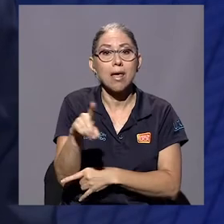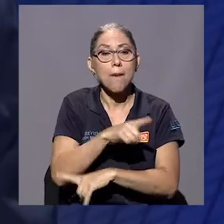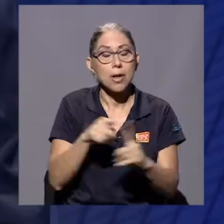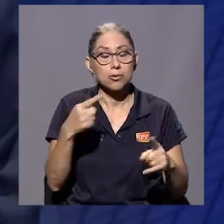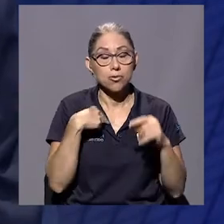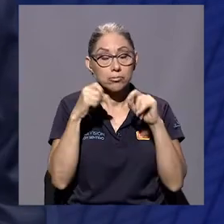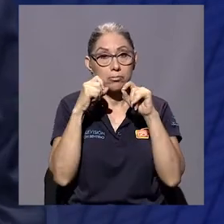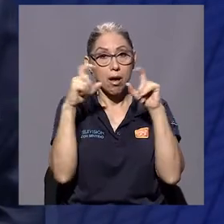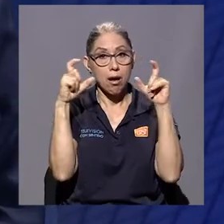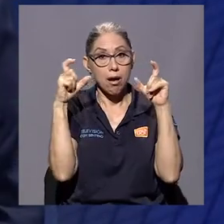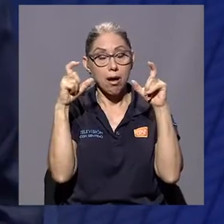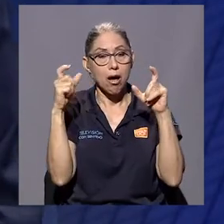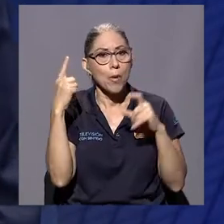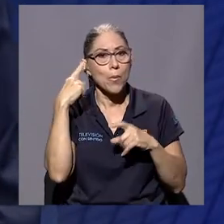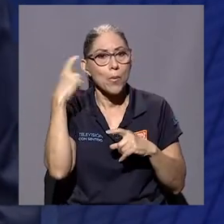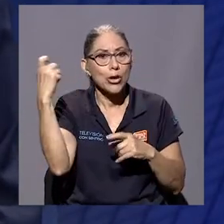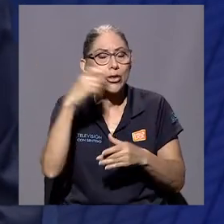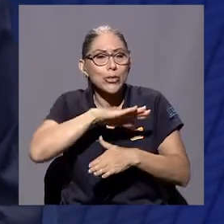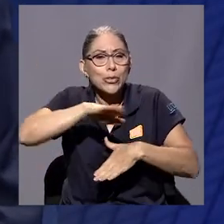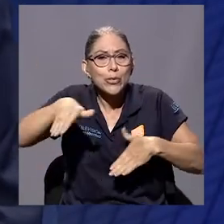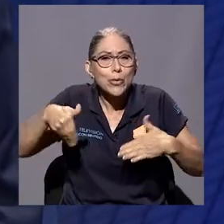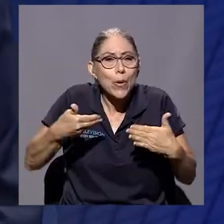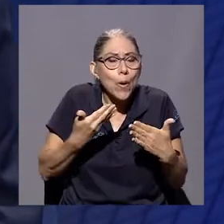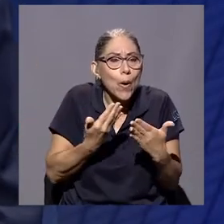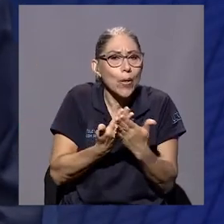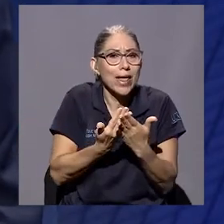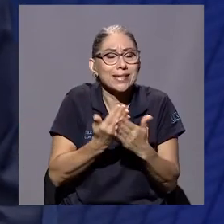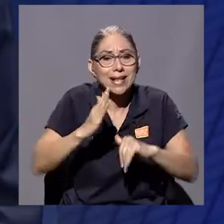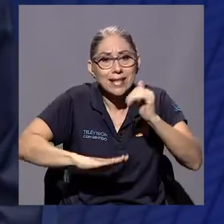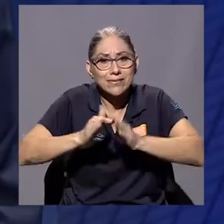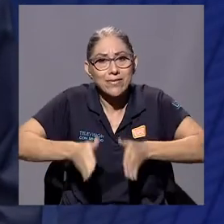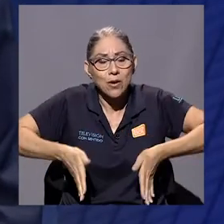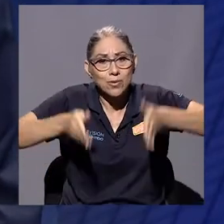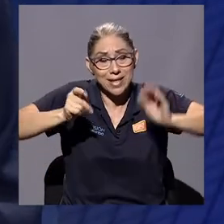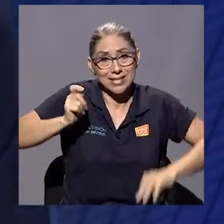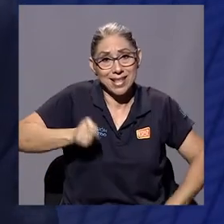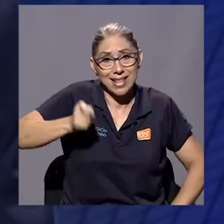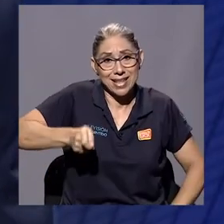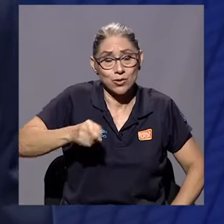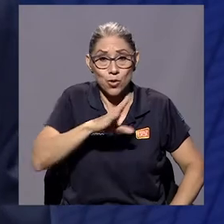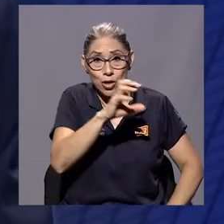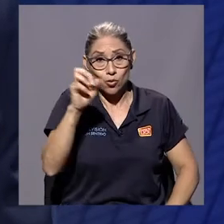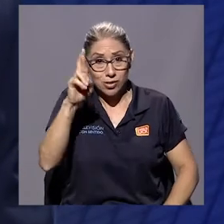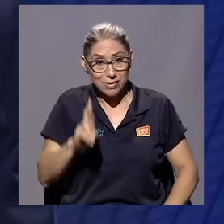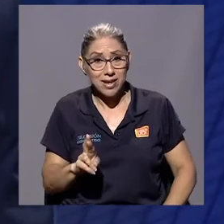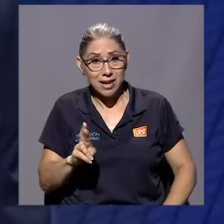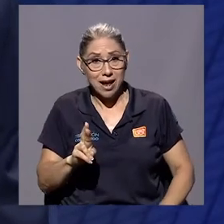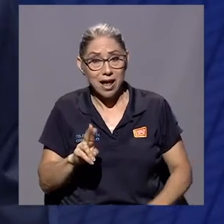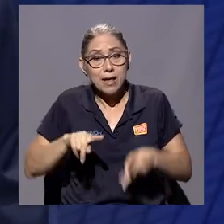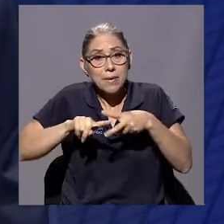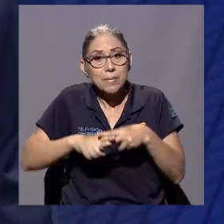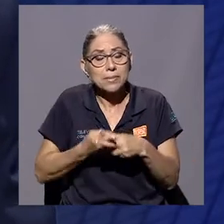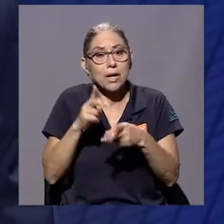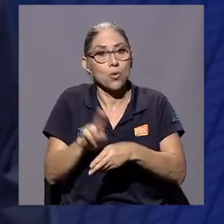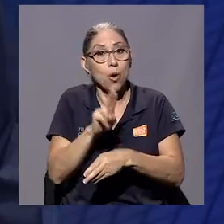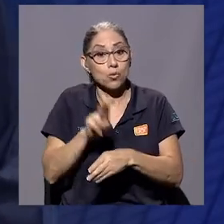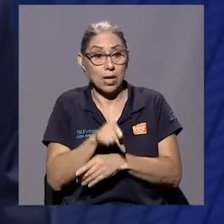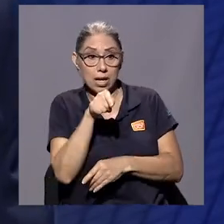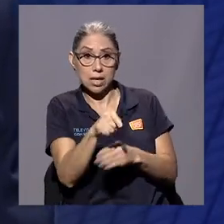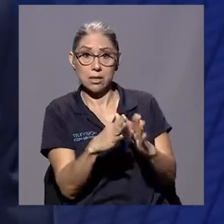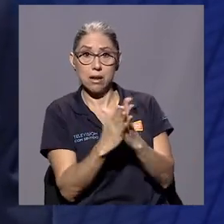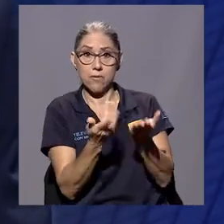mía fue que todas las universidades, todas las facultades de derecho de aquí de Costa Rica empezaron a usar ese texto